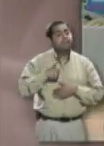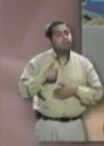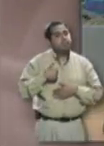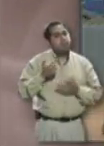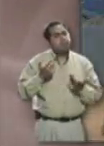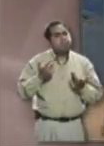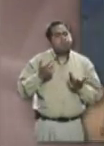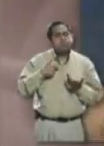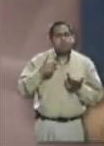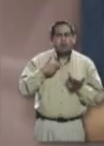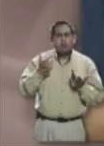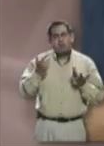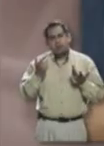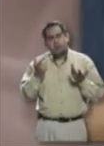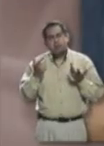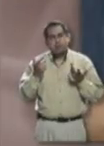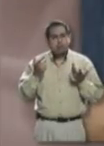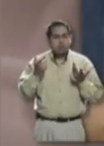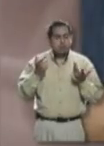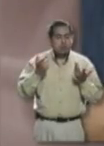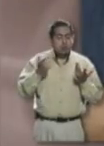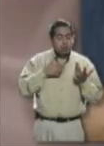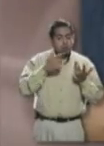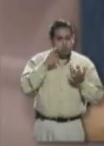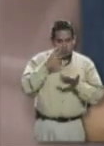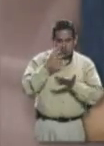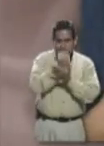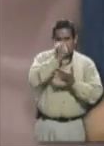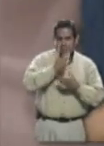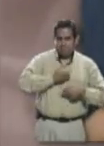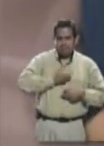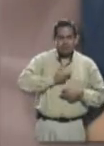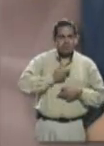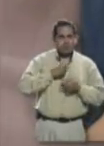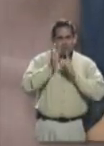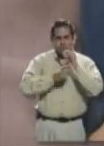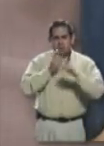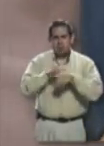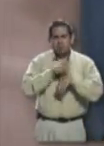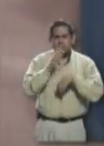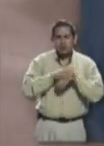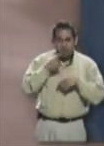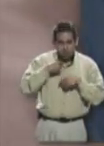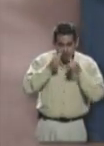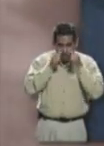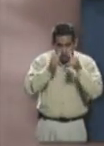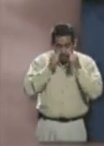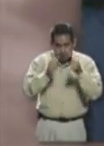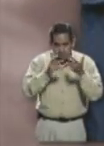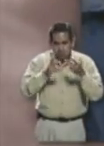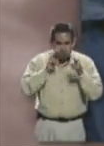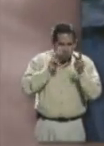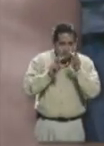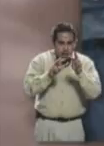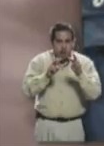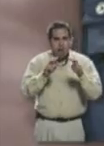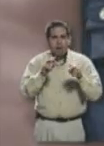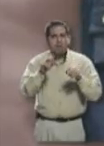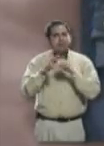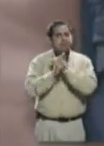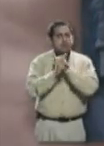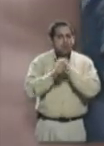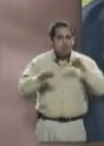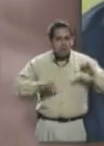que yo llegue a dar este brinco como deportista, porque me llamaba mucho la atención cuando veía